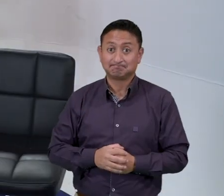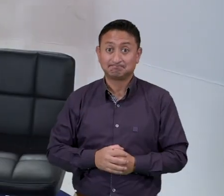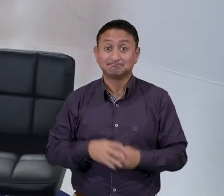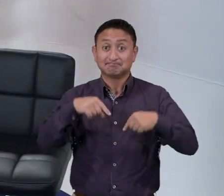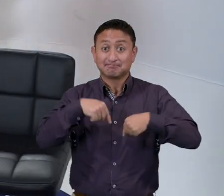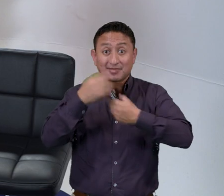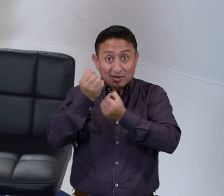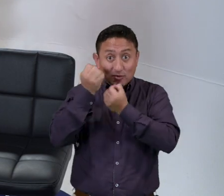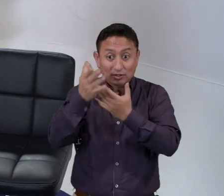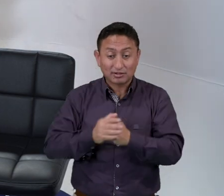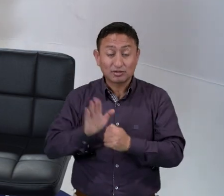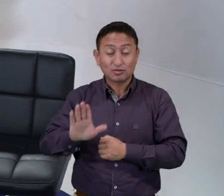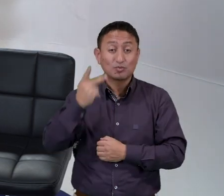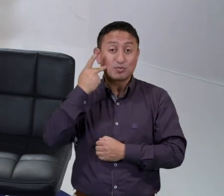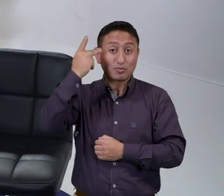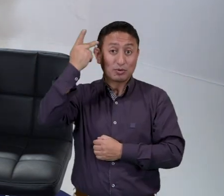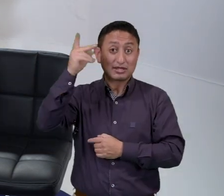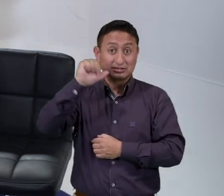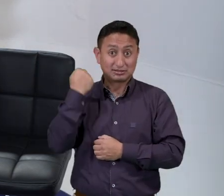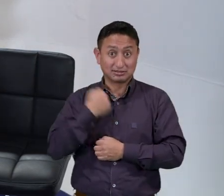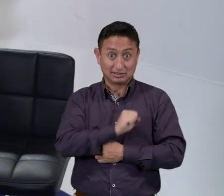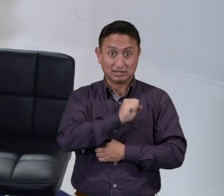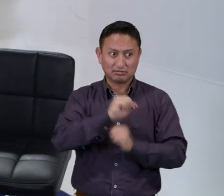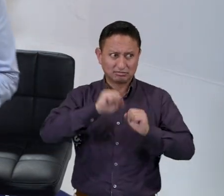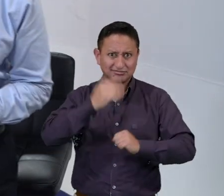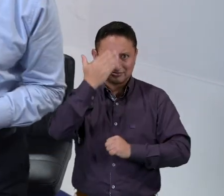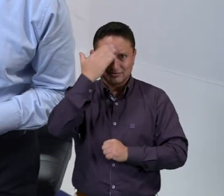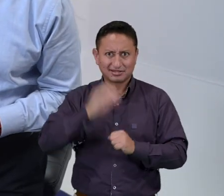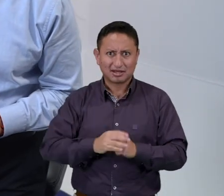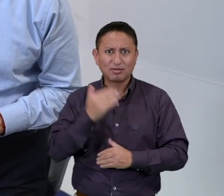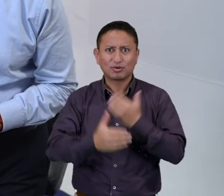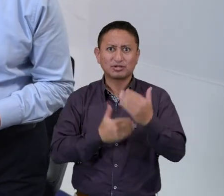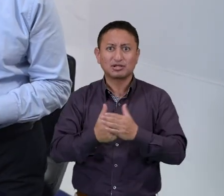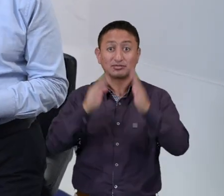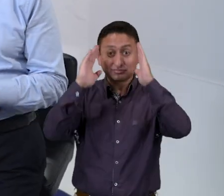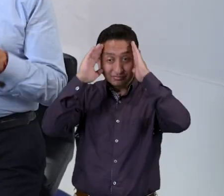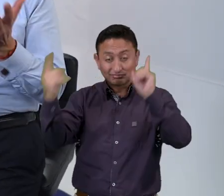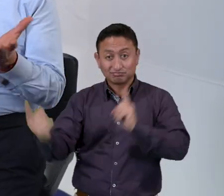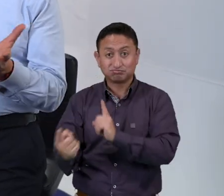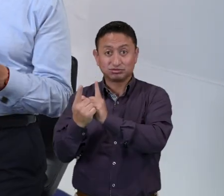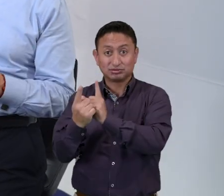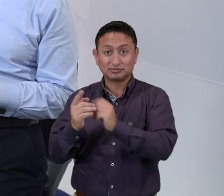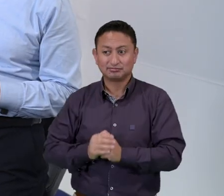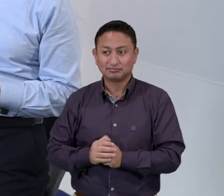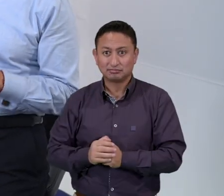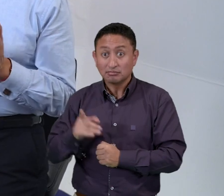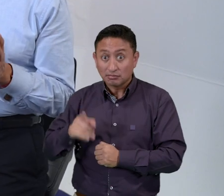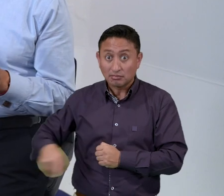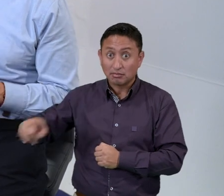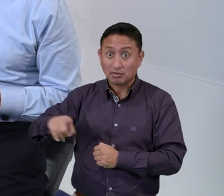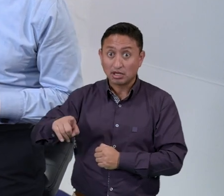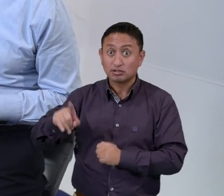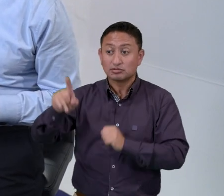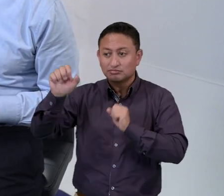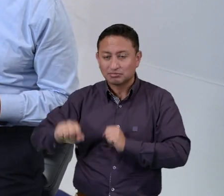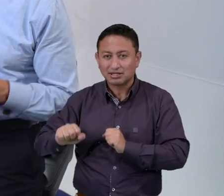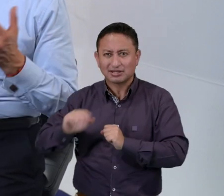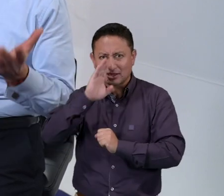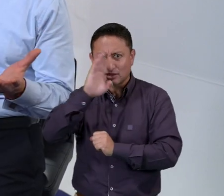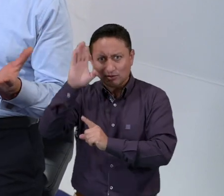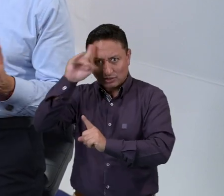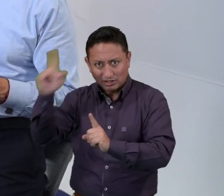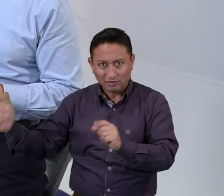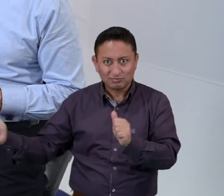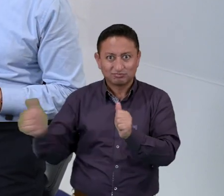con esta información, los papás de CISA tendrán clarísimo el proceso de la atención a sus clientes, a quienes debe tender no solo a fidelizarlos,